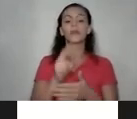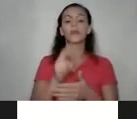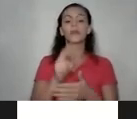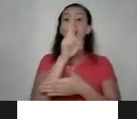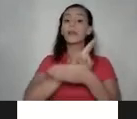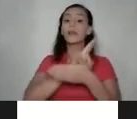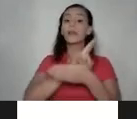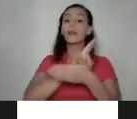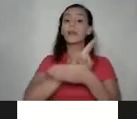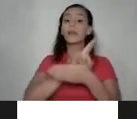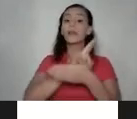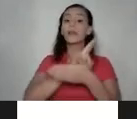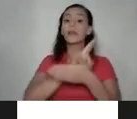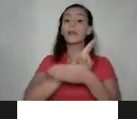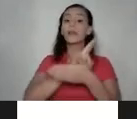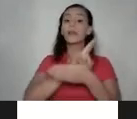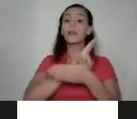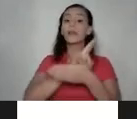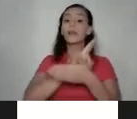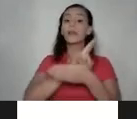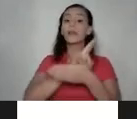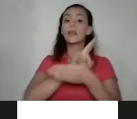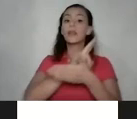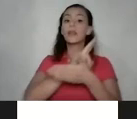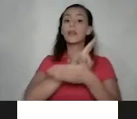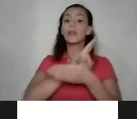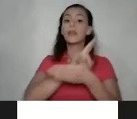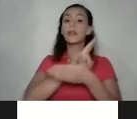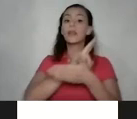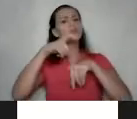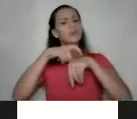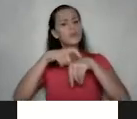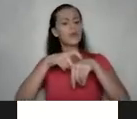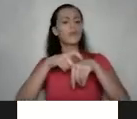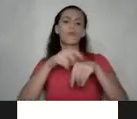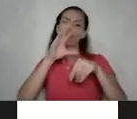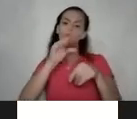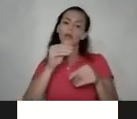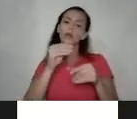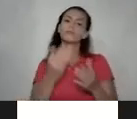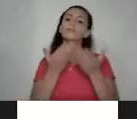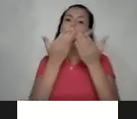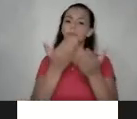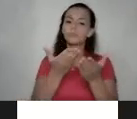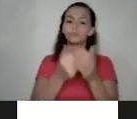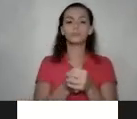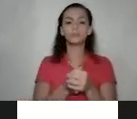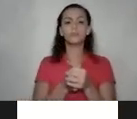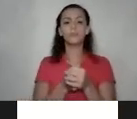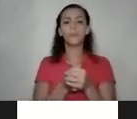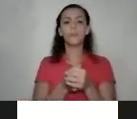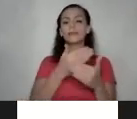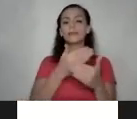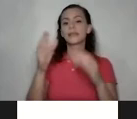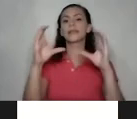tiempo de dedicación y le confiere el siguiente certificado tanto a Natalia como a Fernando que nos acompañaron